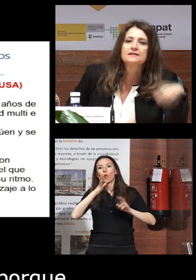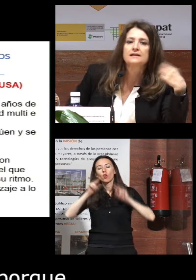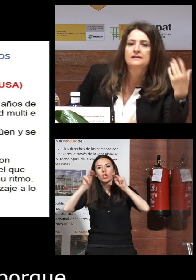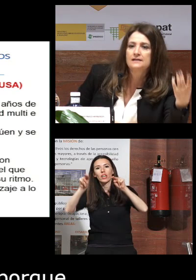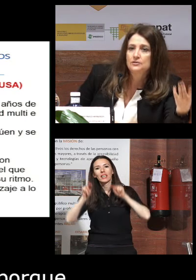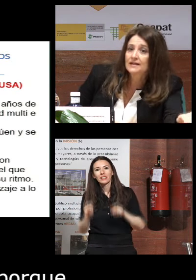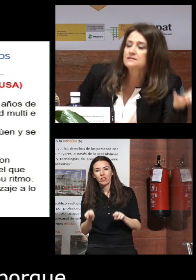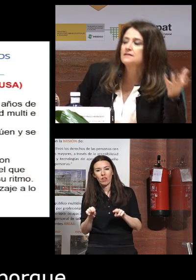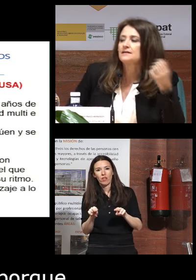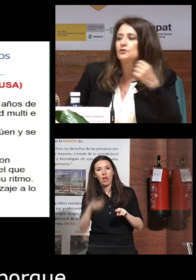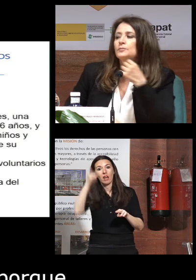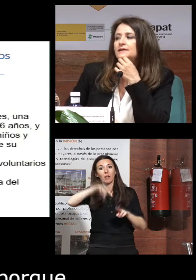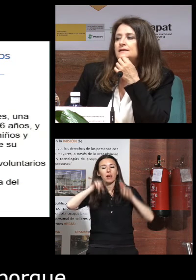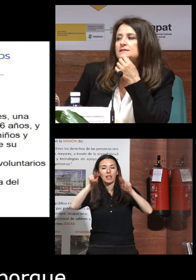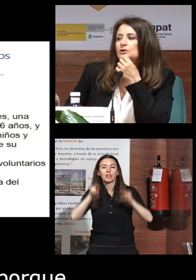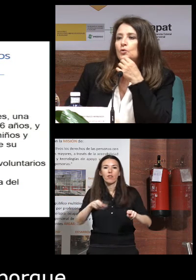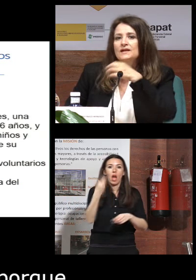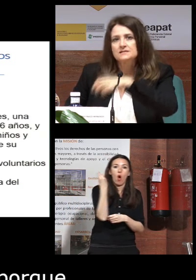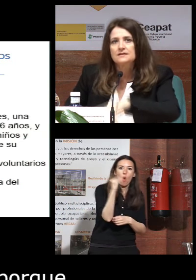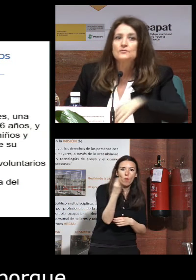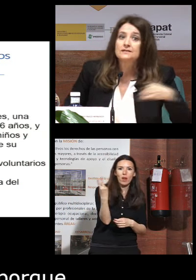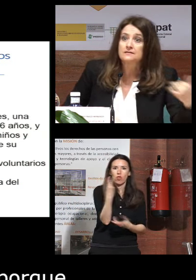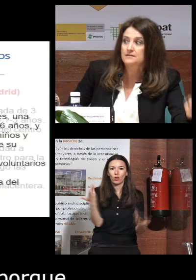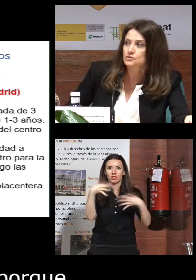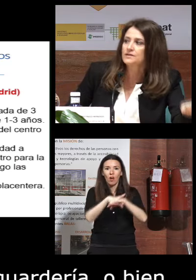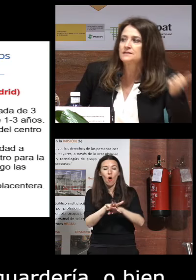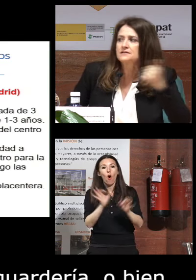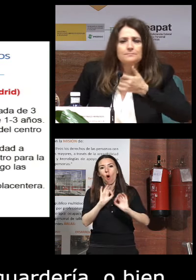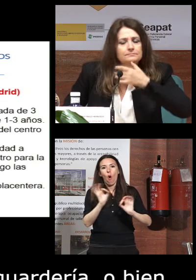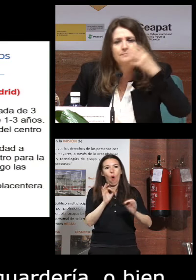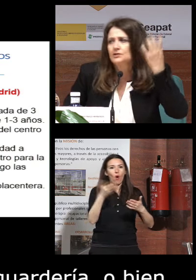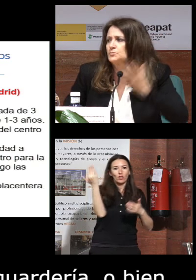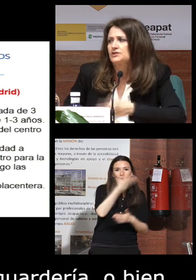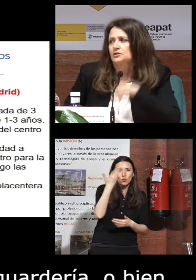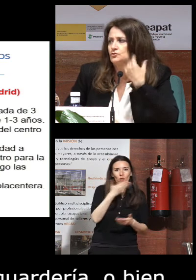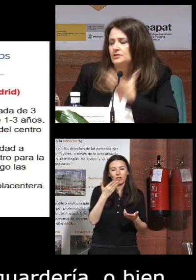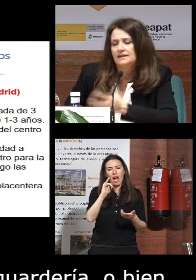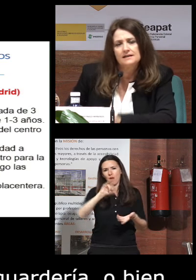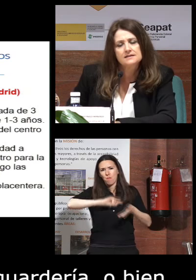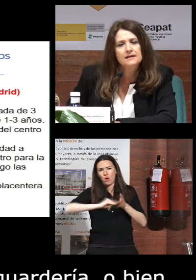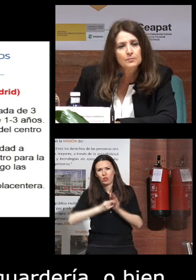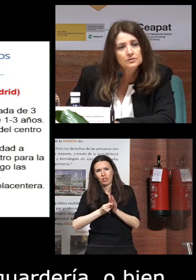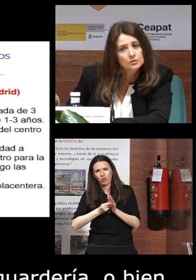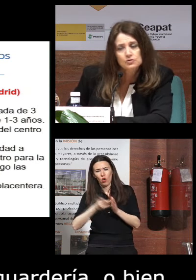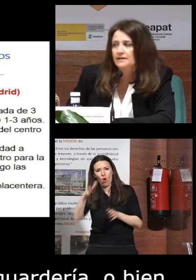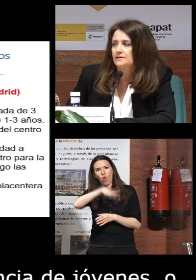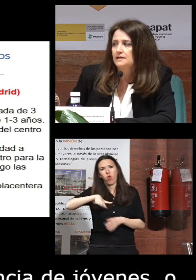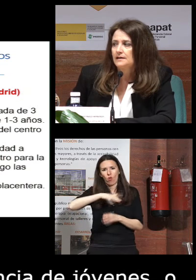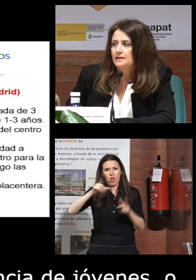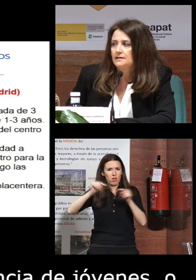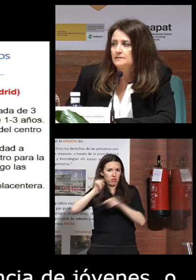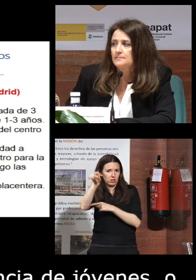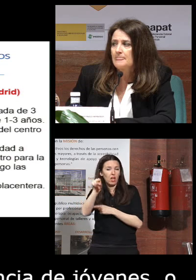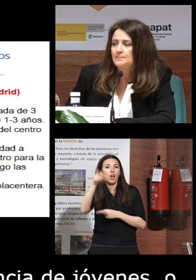residencia y una residencia de jóvenes o una residencia y una residencia de estudiantes hay varios proyectos en Singapur incluso aquí